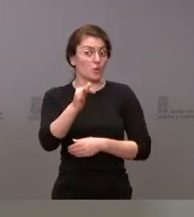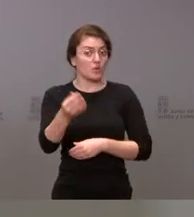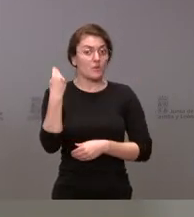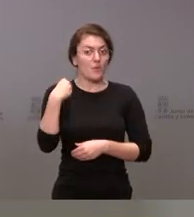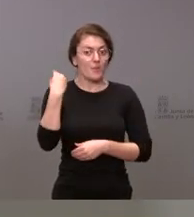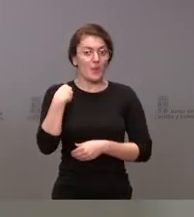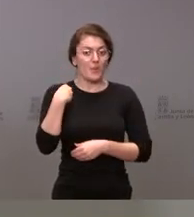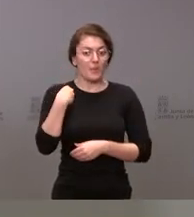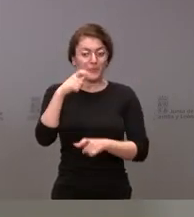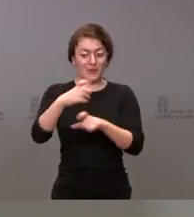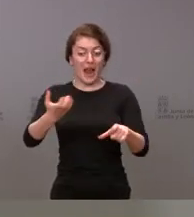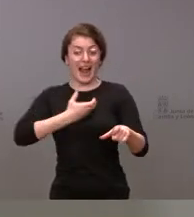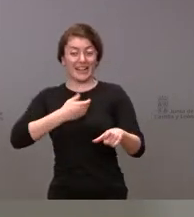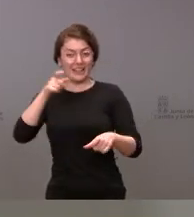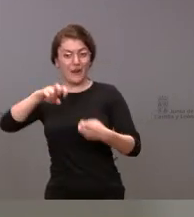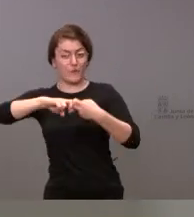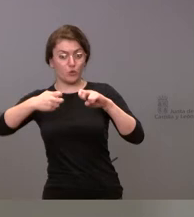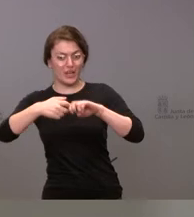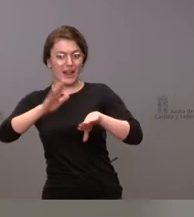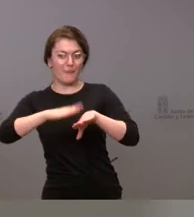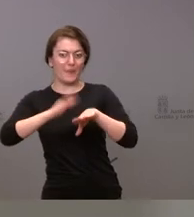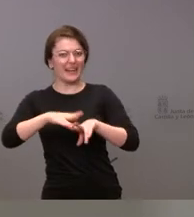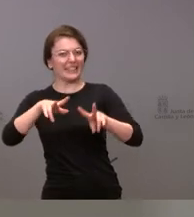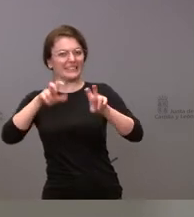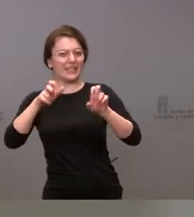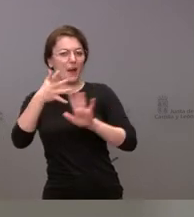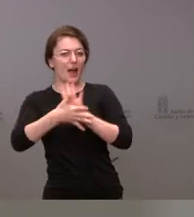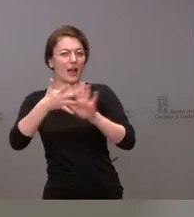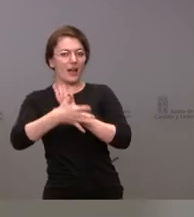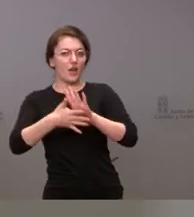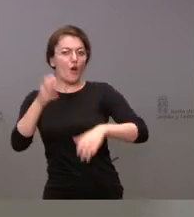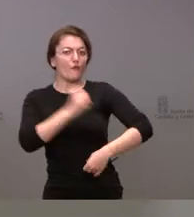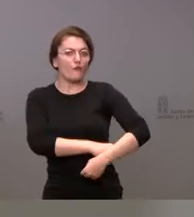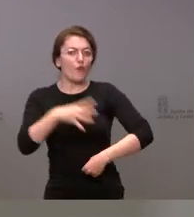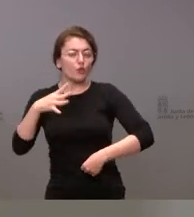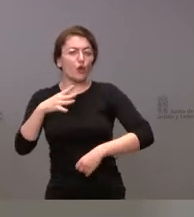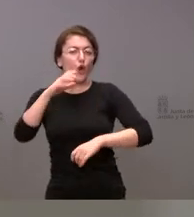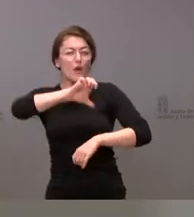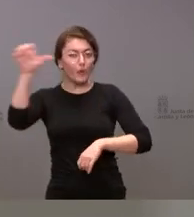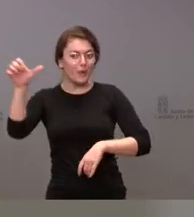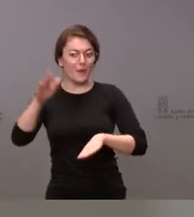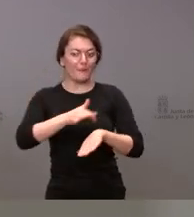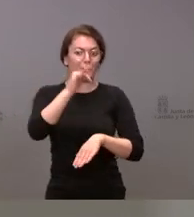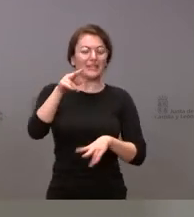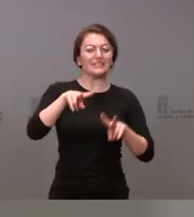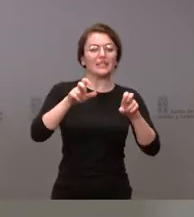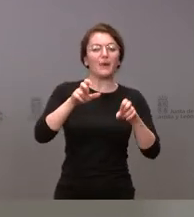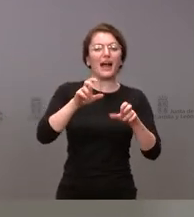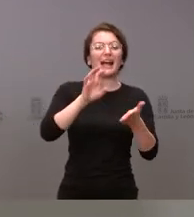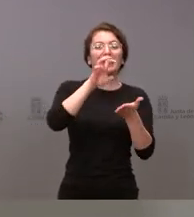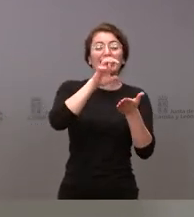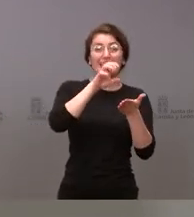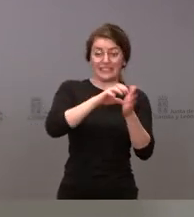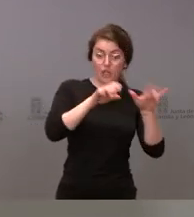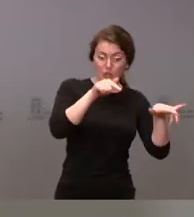fueron ayer a Bruselas en relación al reparto de los fondos europeos. Y en el caso de Castilla y León, que también se están quejando del reparto,